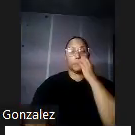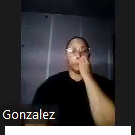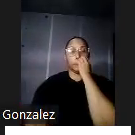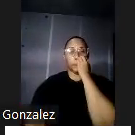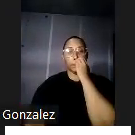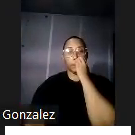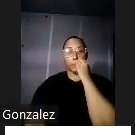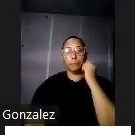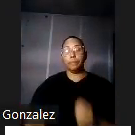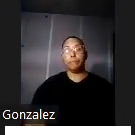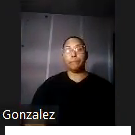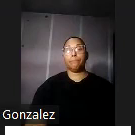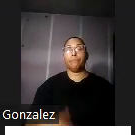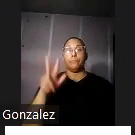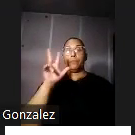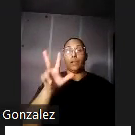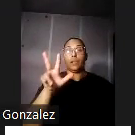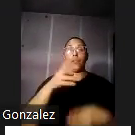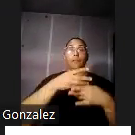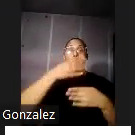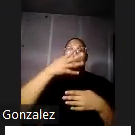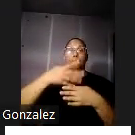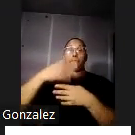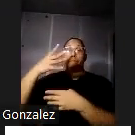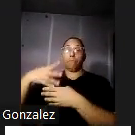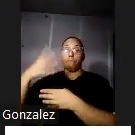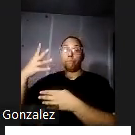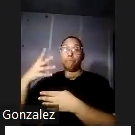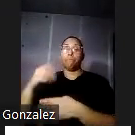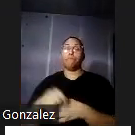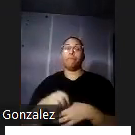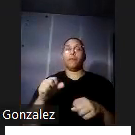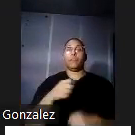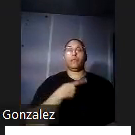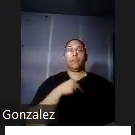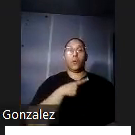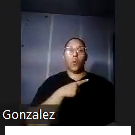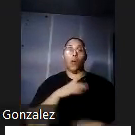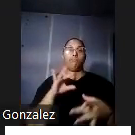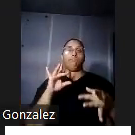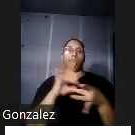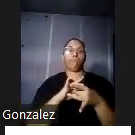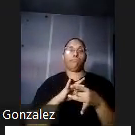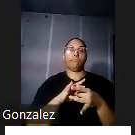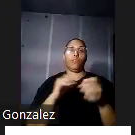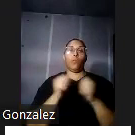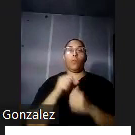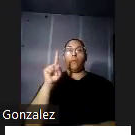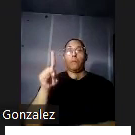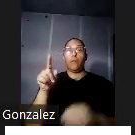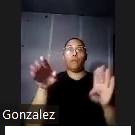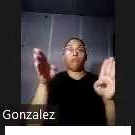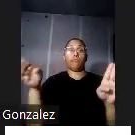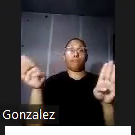habitación tiene tres ventanas con vitrales estilo mirador este salón se une con el primer salón con dos puertas corredizas y además la